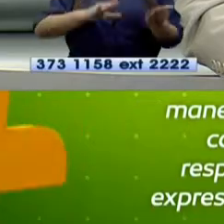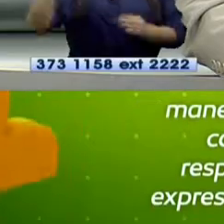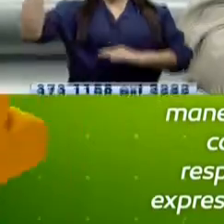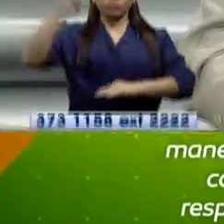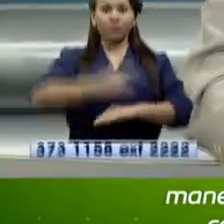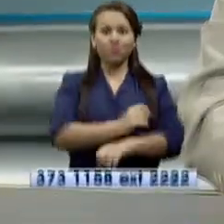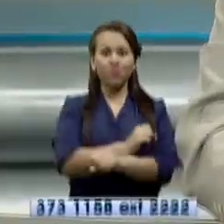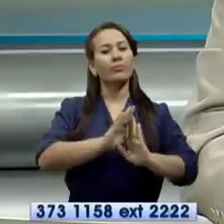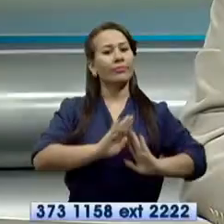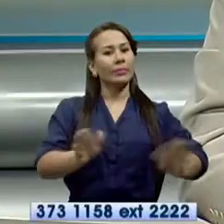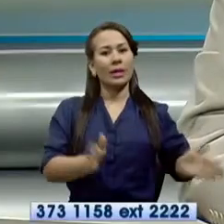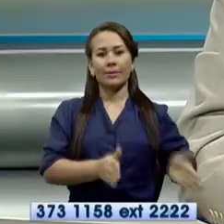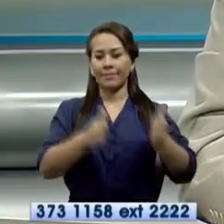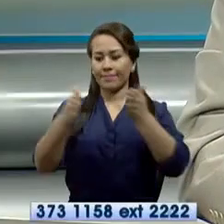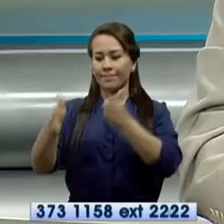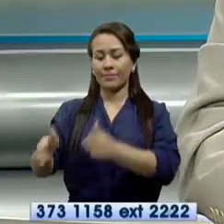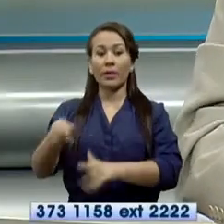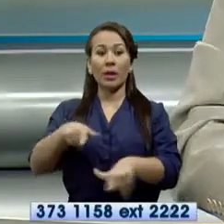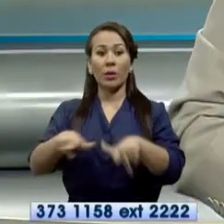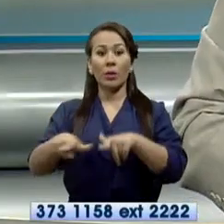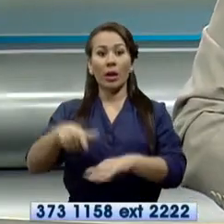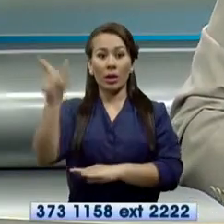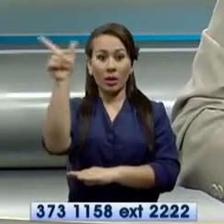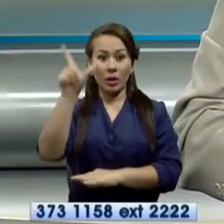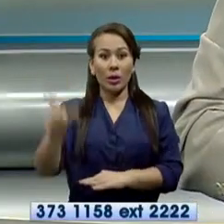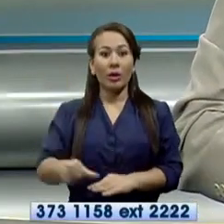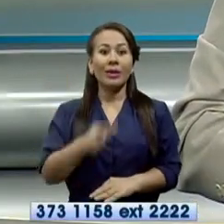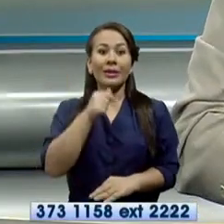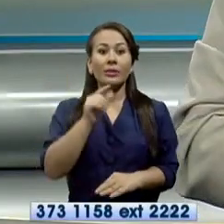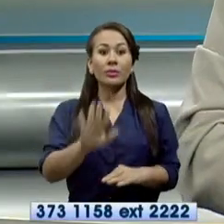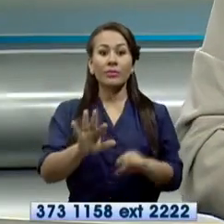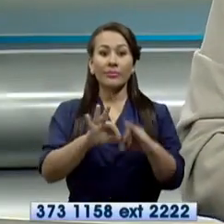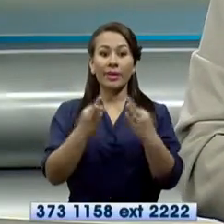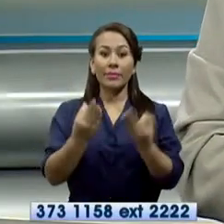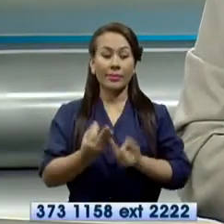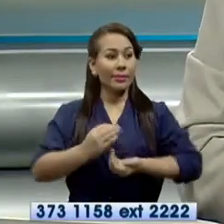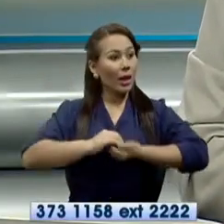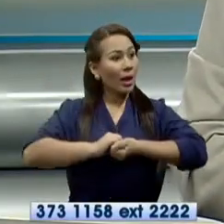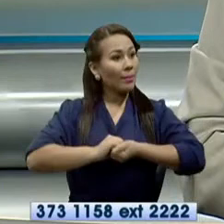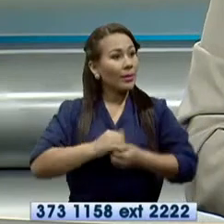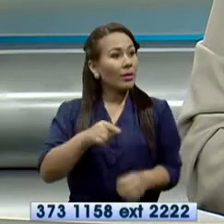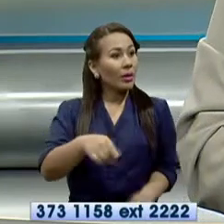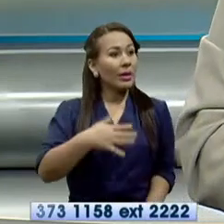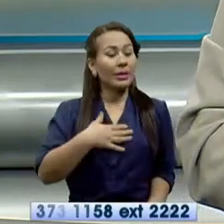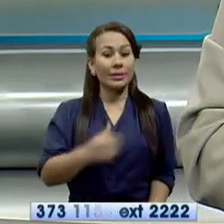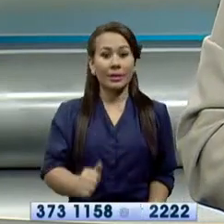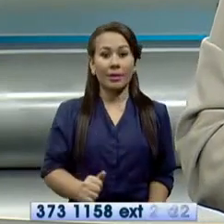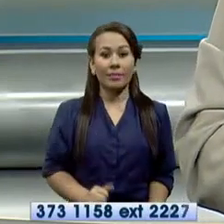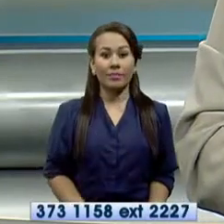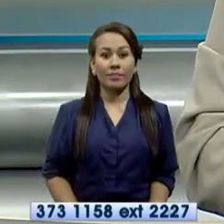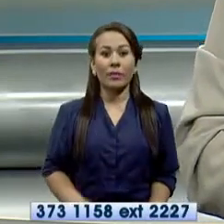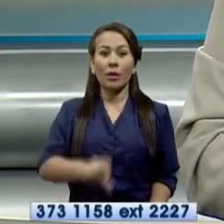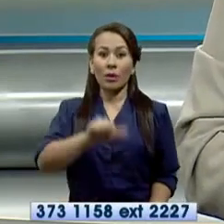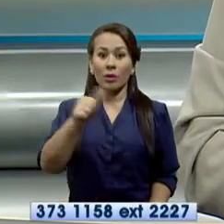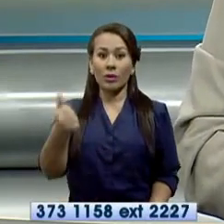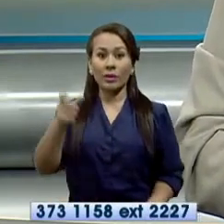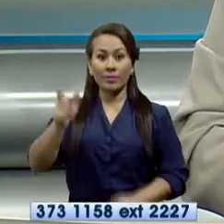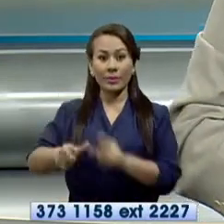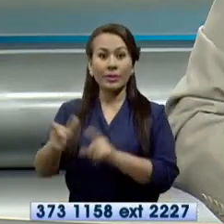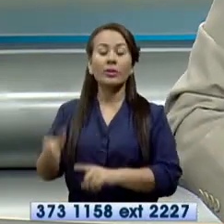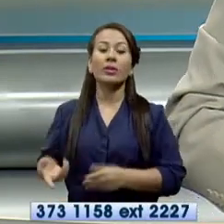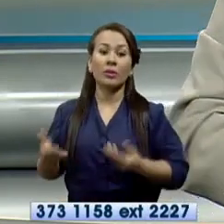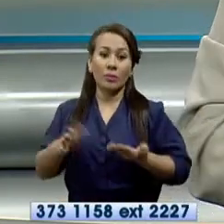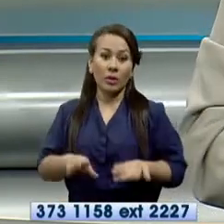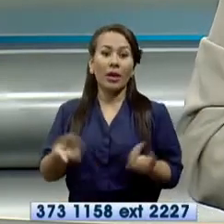arribó a su ciudad natal, Loja, para ser velado por sus familiares y amigos. Mientras que otro de los fallecidos, también lojano,